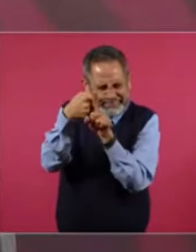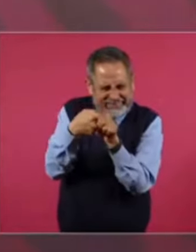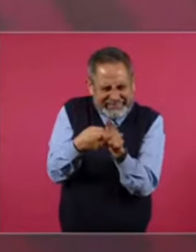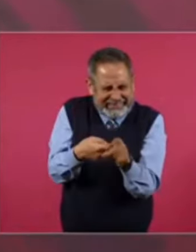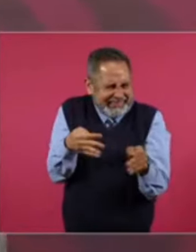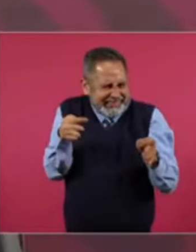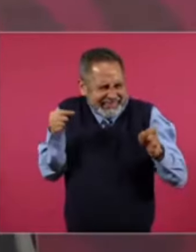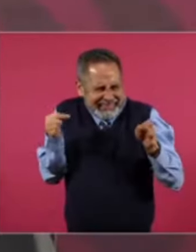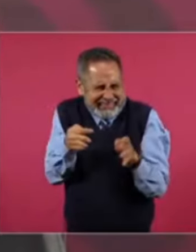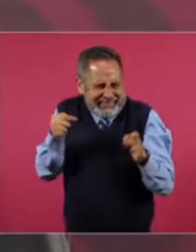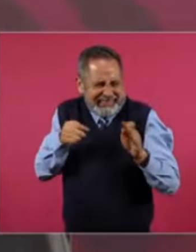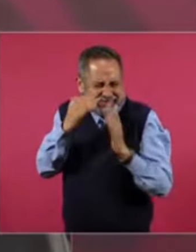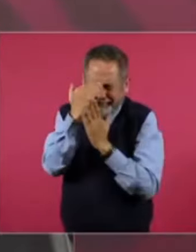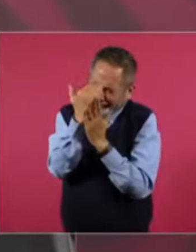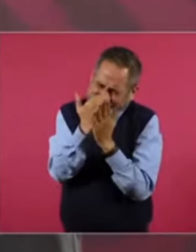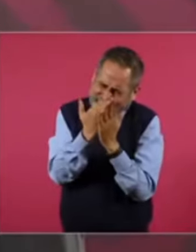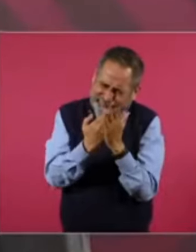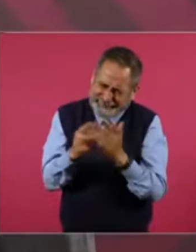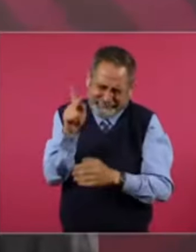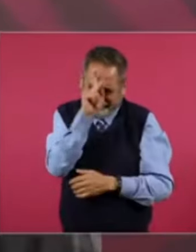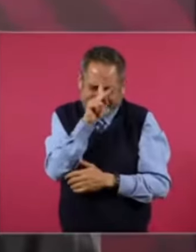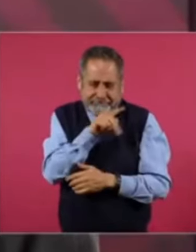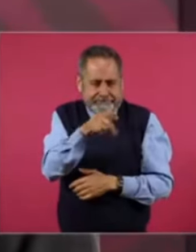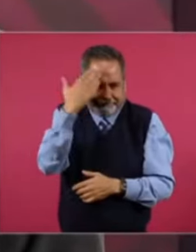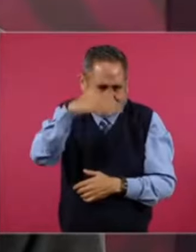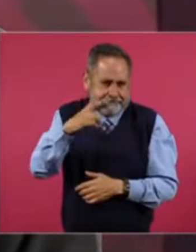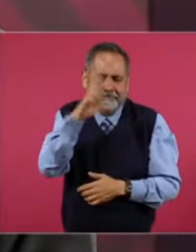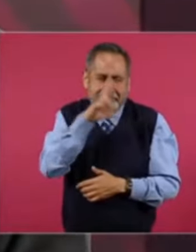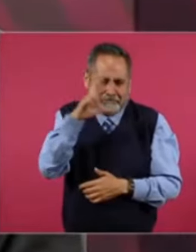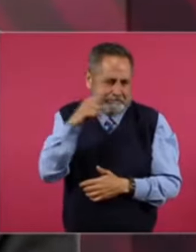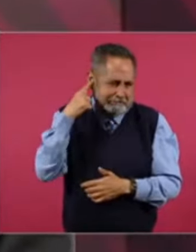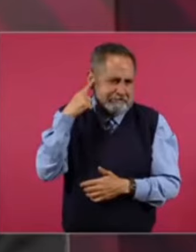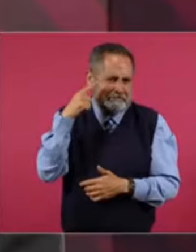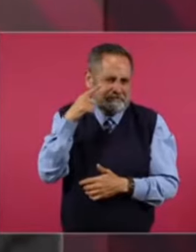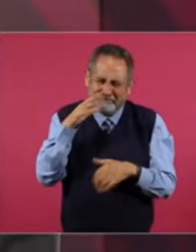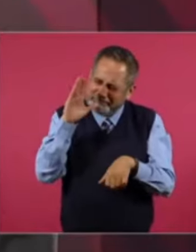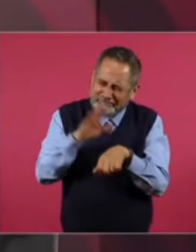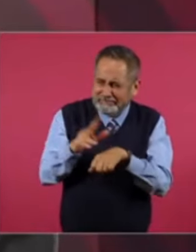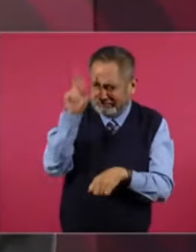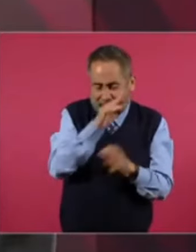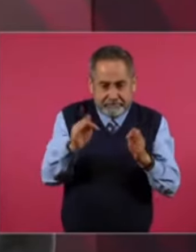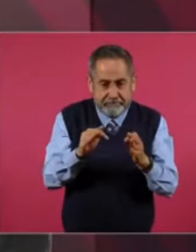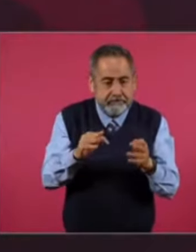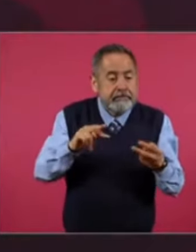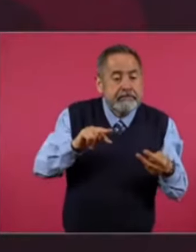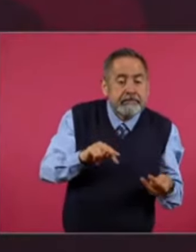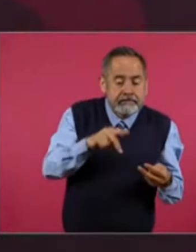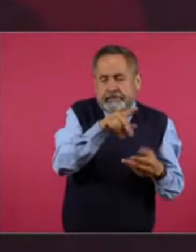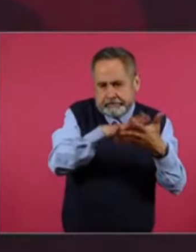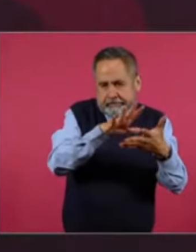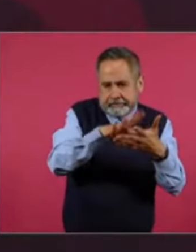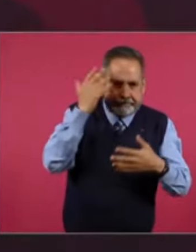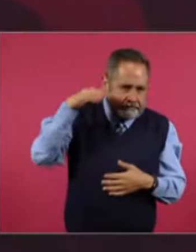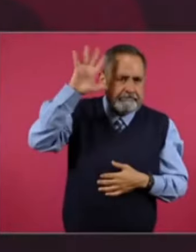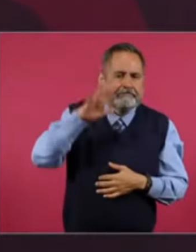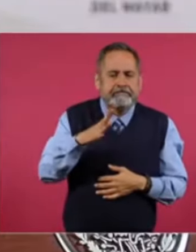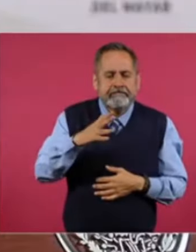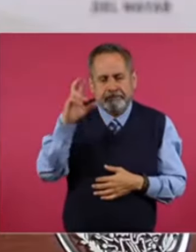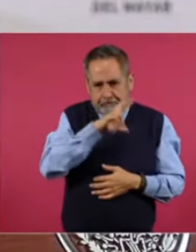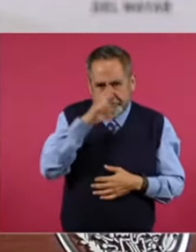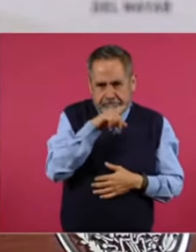Una región. Fría. Fría. Fría. Fría. De las más frías. Y ahí estaba la cárcel. De los Ares.